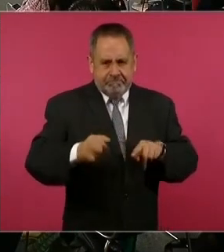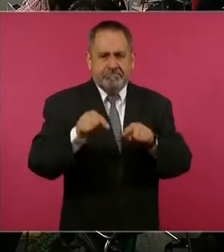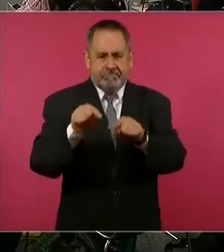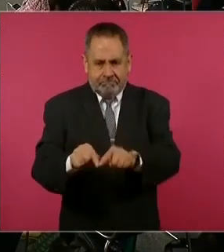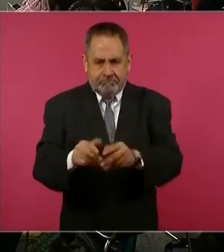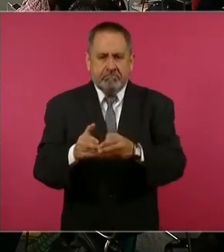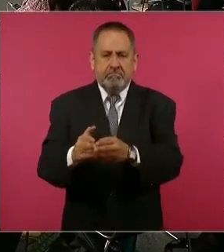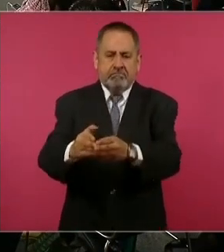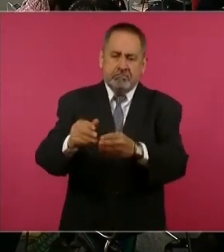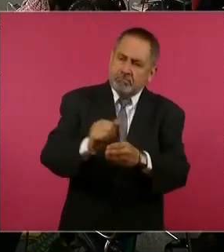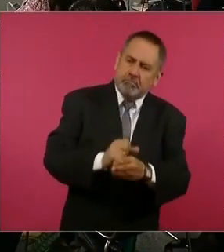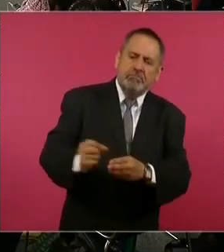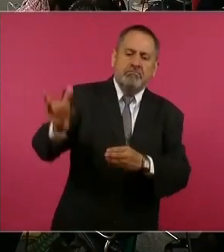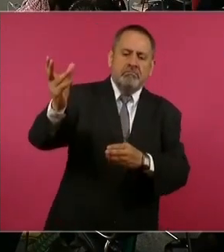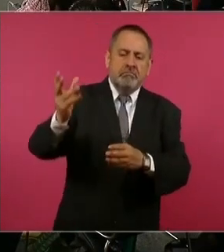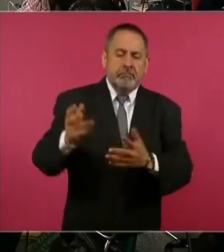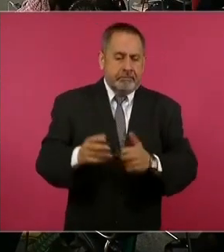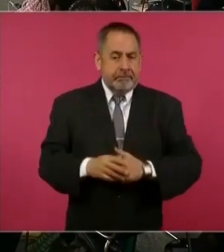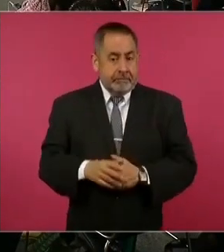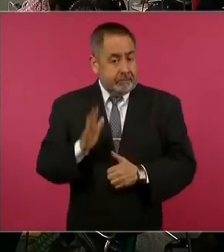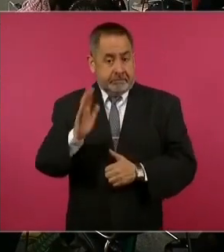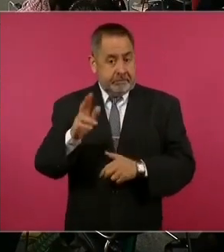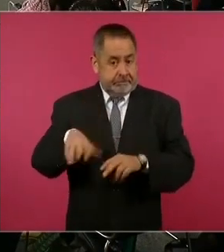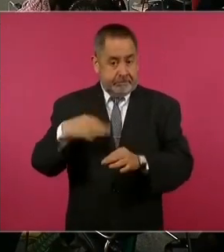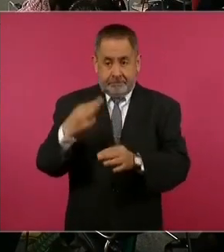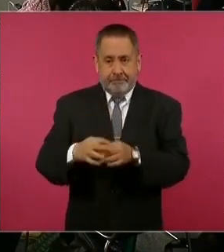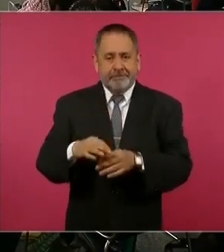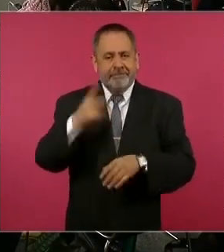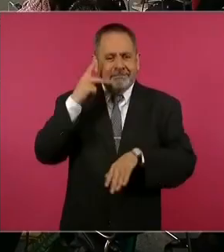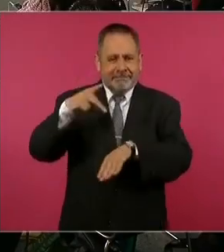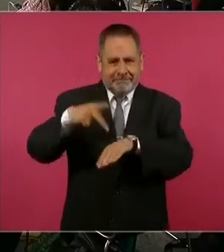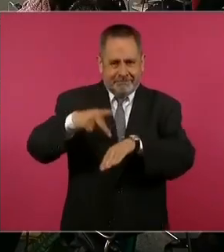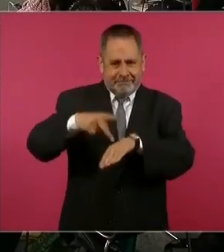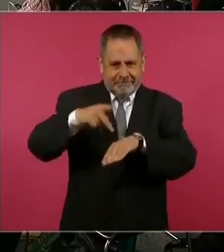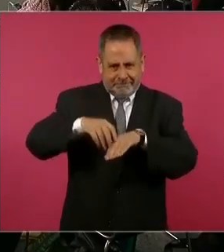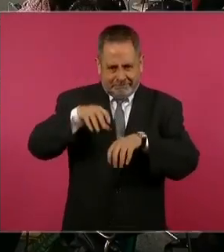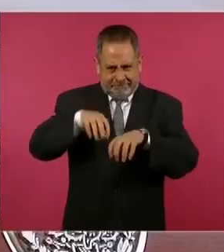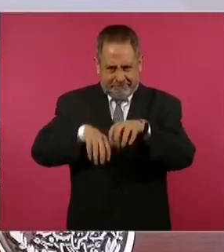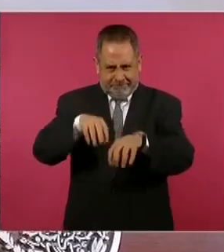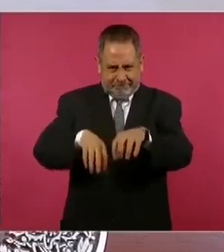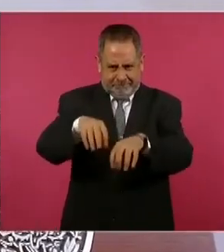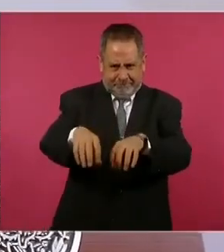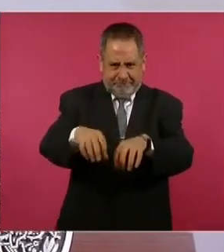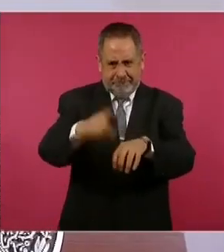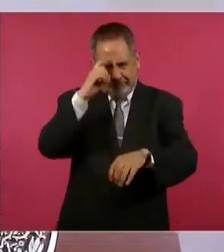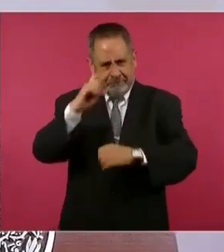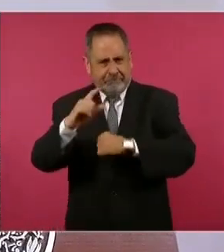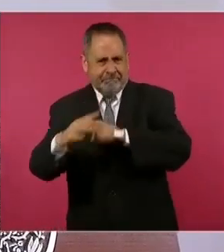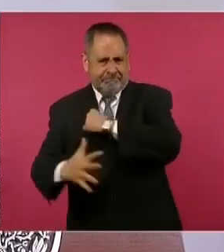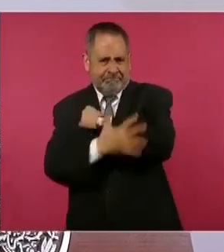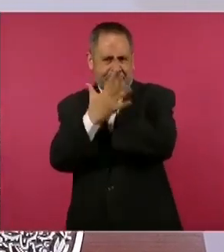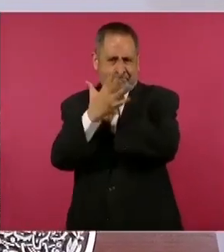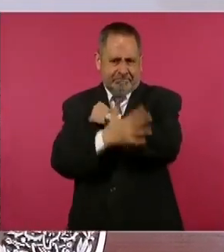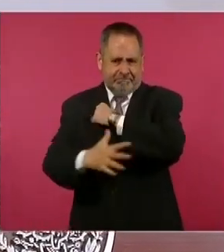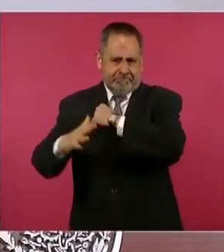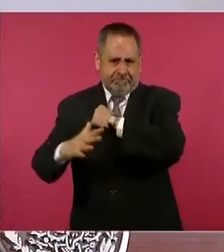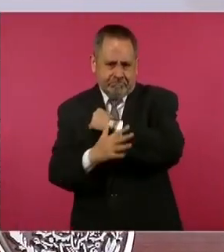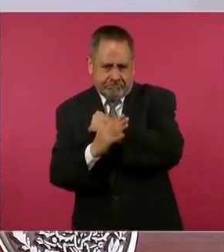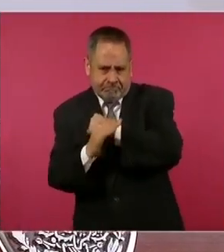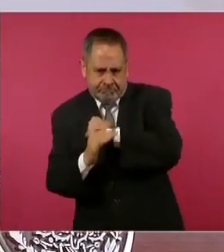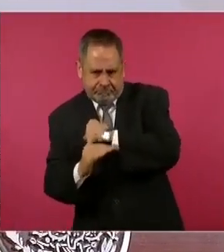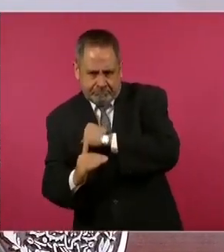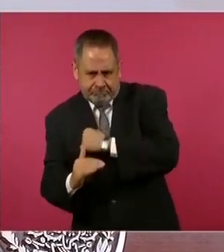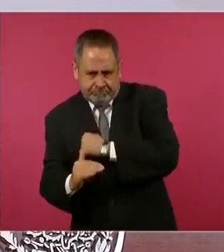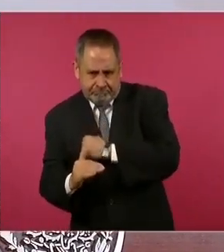ya está la vía, se recuperó la